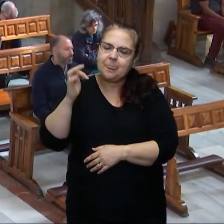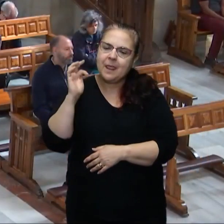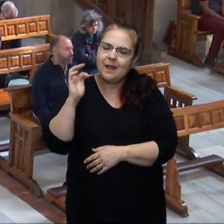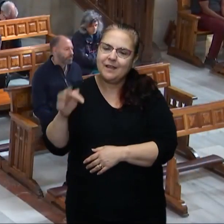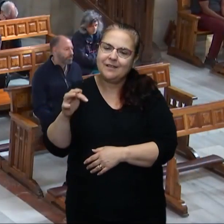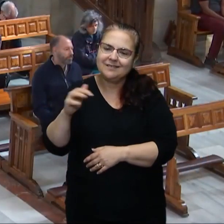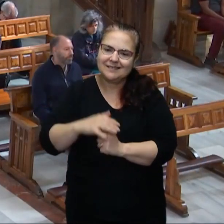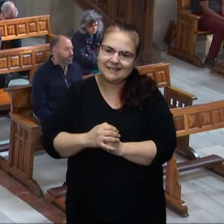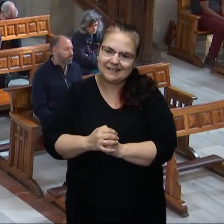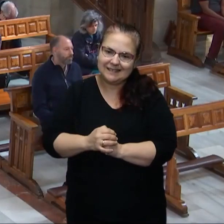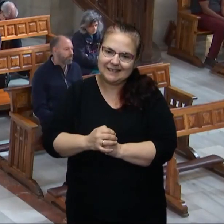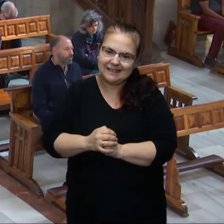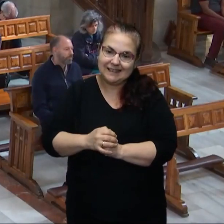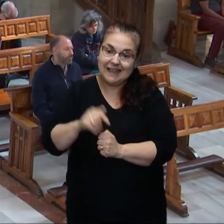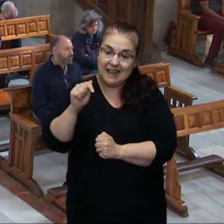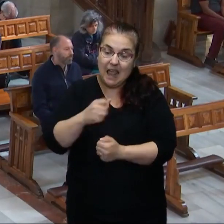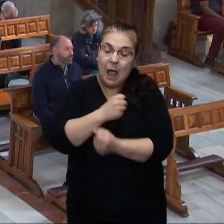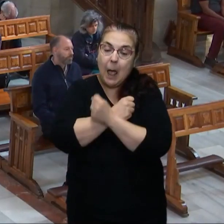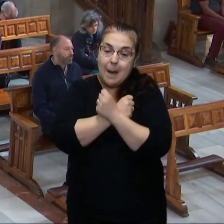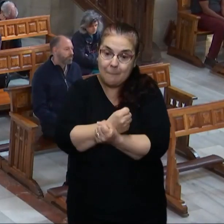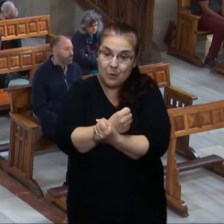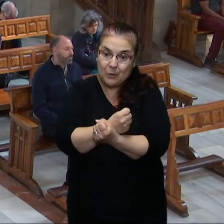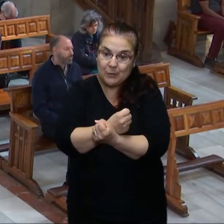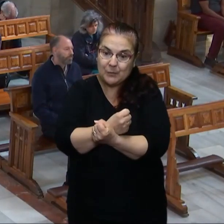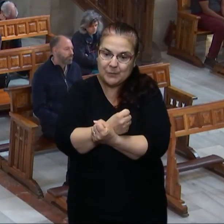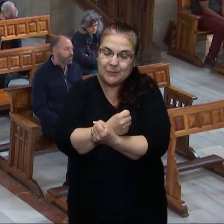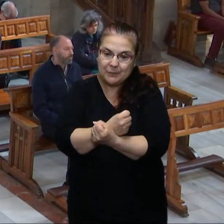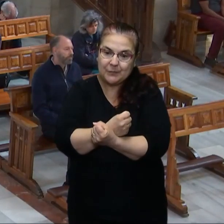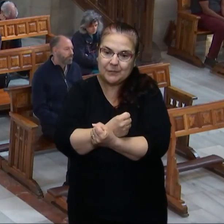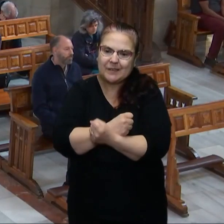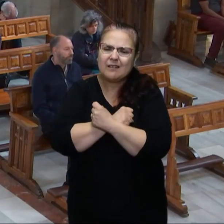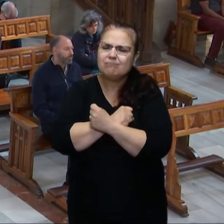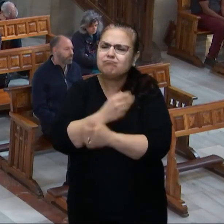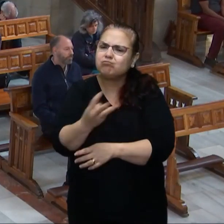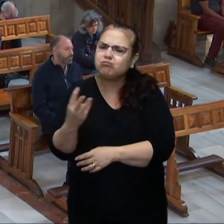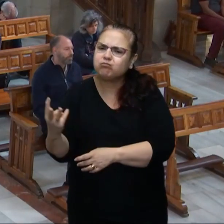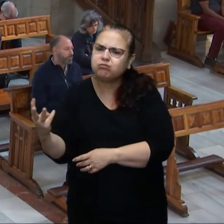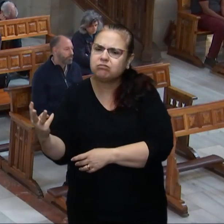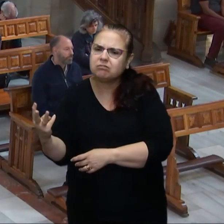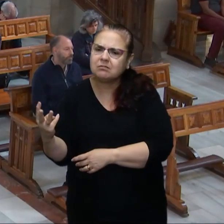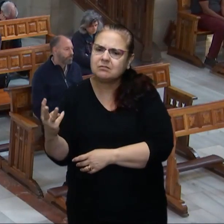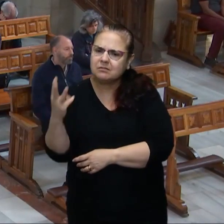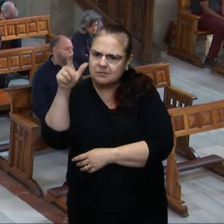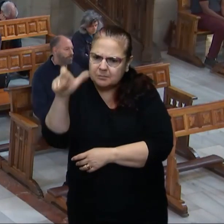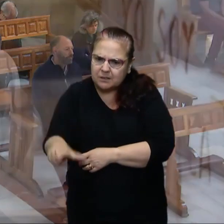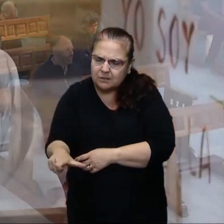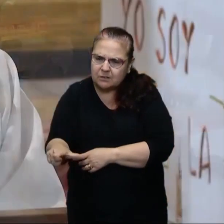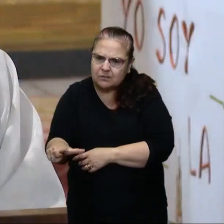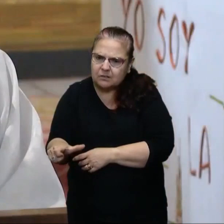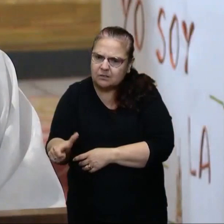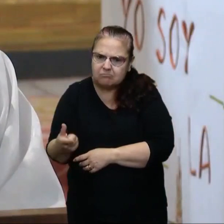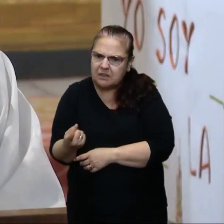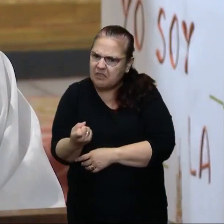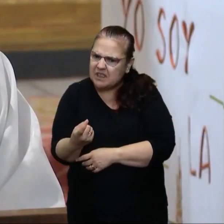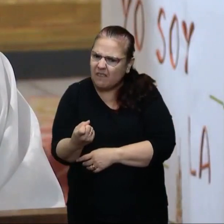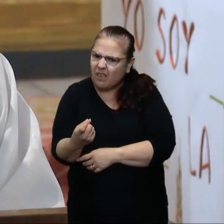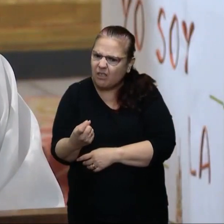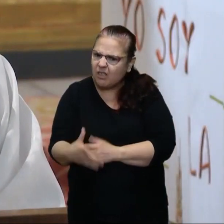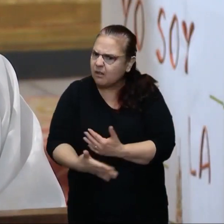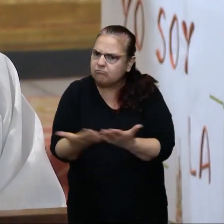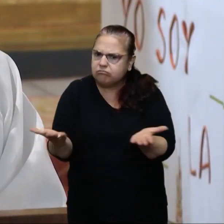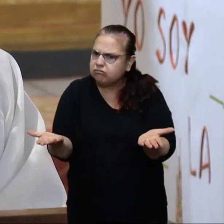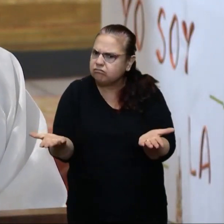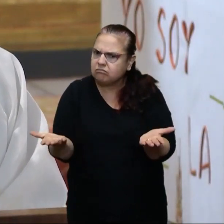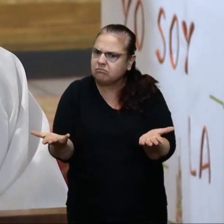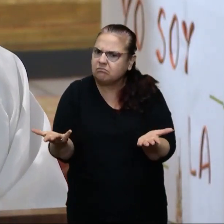del Padre, el amor entre las tres personas. Y decía, en cualquier necesidad, ¿cómo se nota? ¿Cómo está en